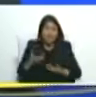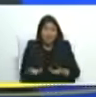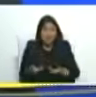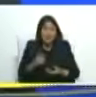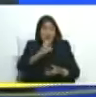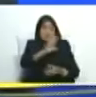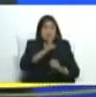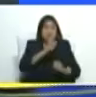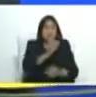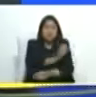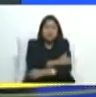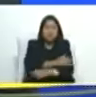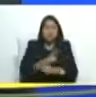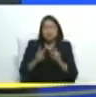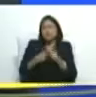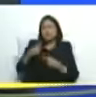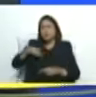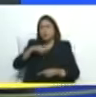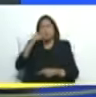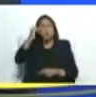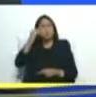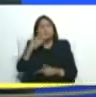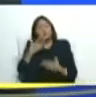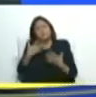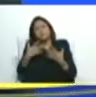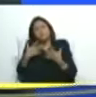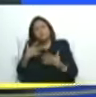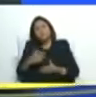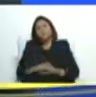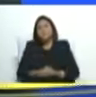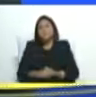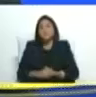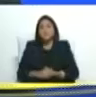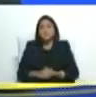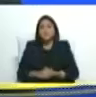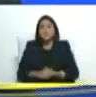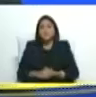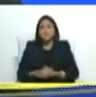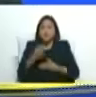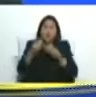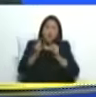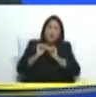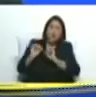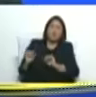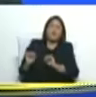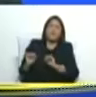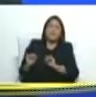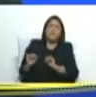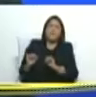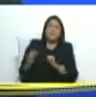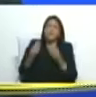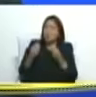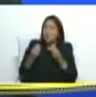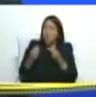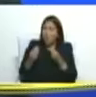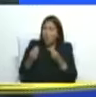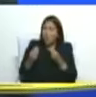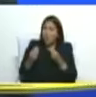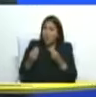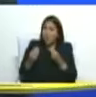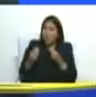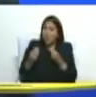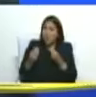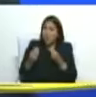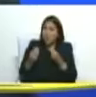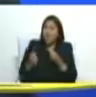nosotros dijimos tenemos un escudo para defenderlo tenemos un